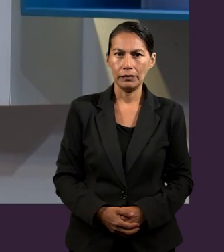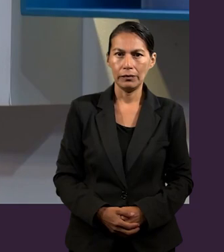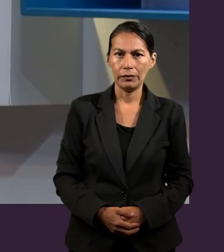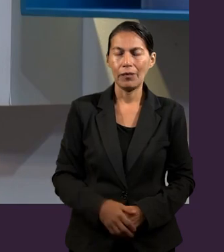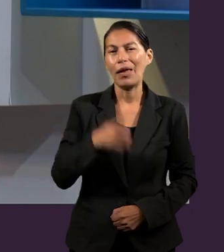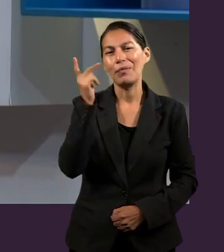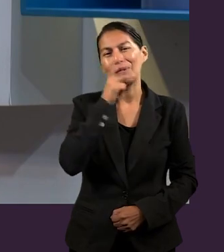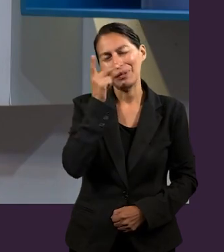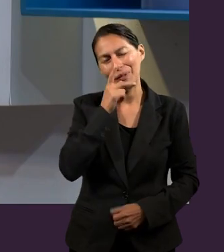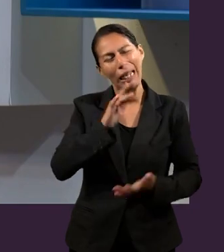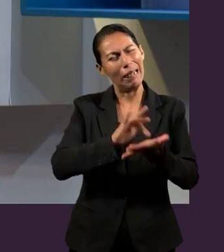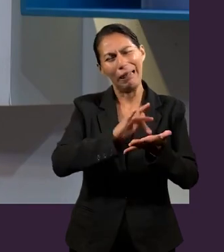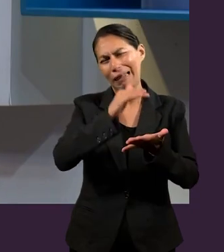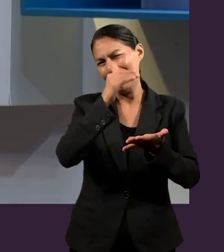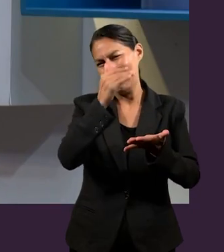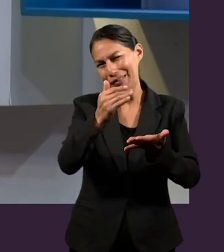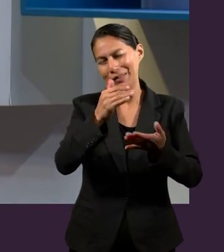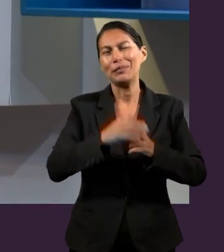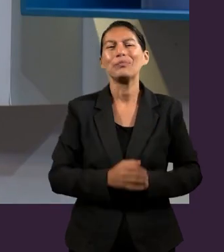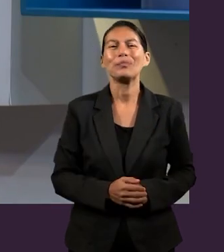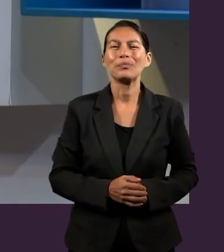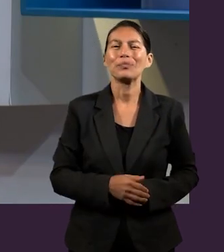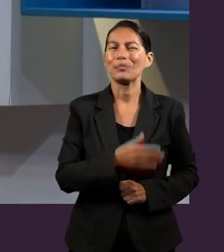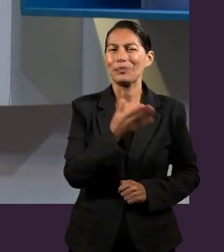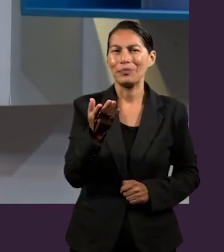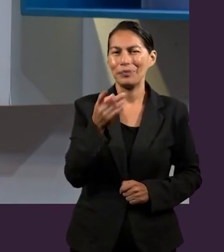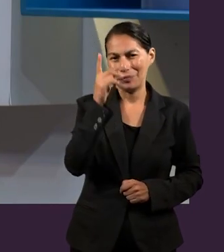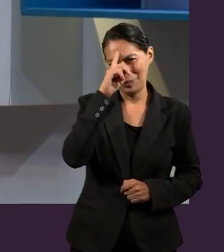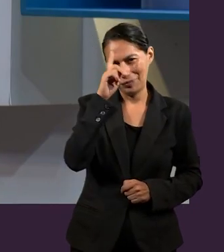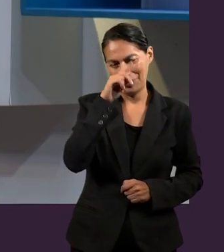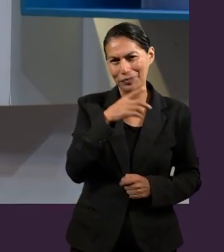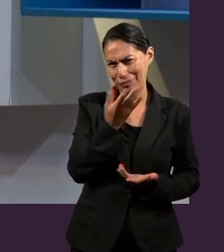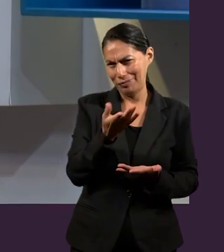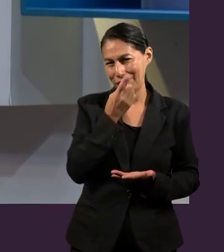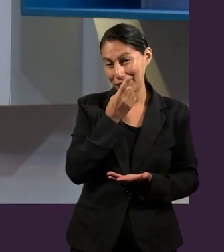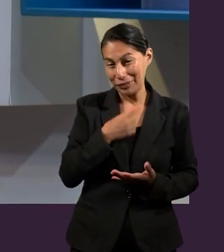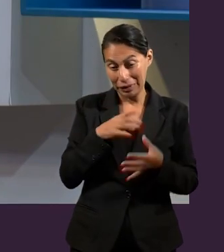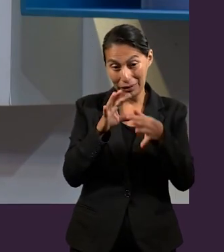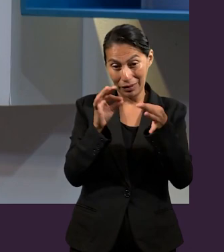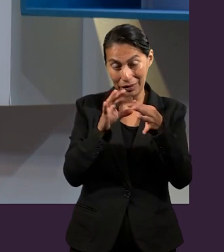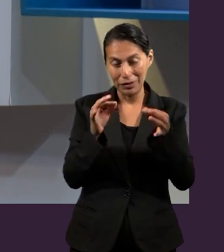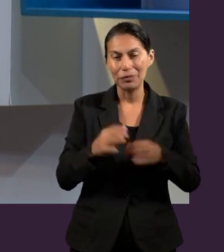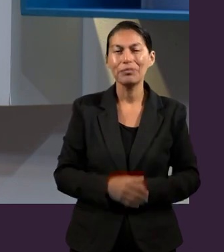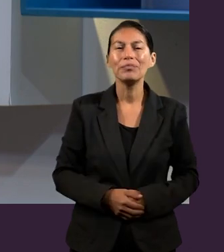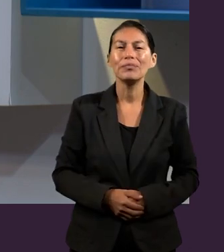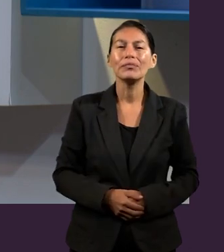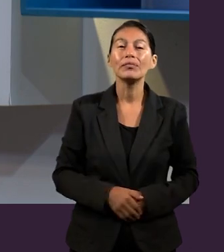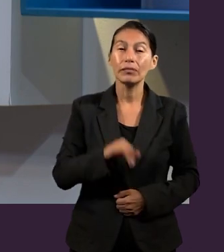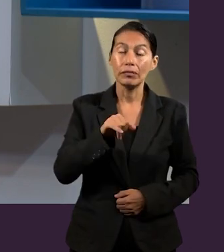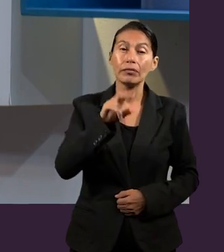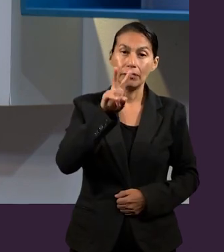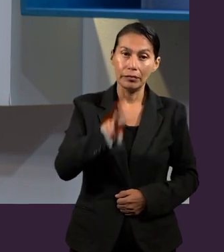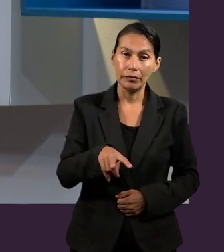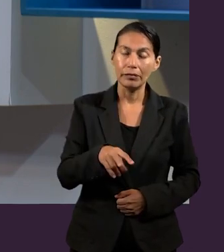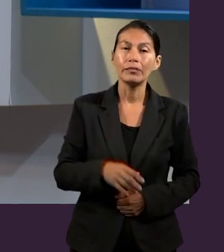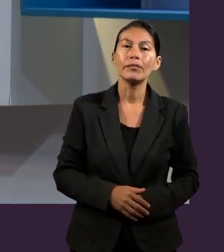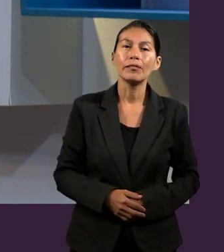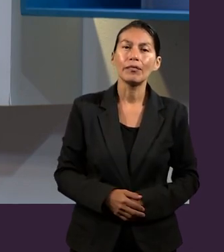Pastor, muchísimas gracias por su contribución. Realmente así es la